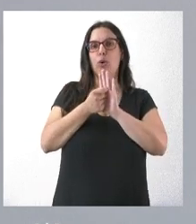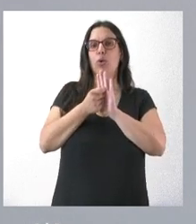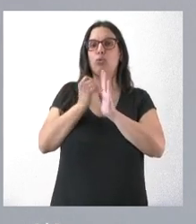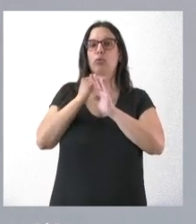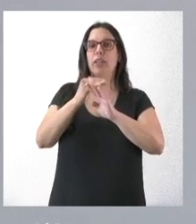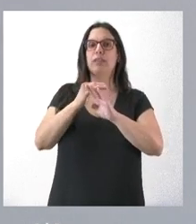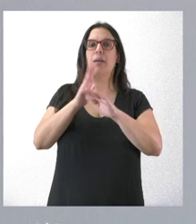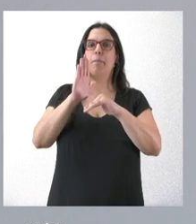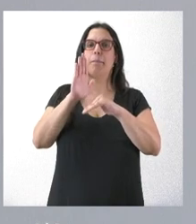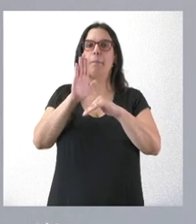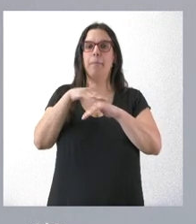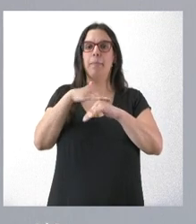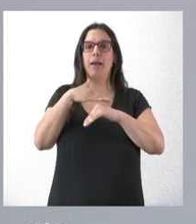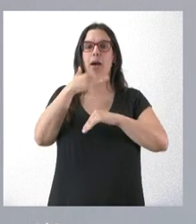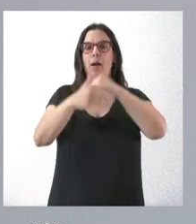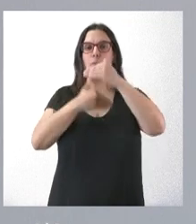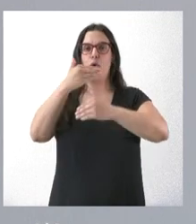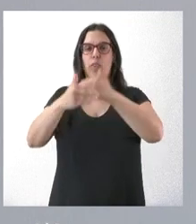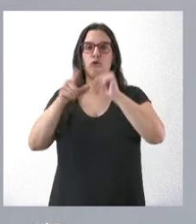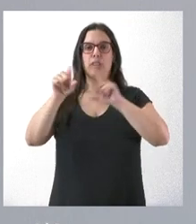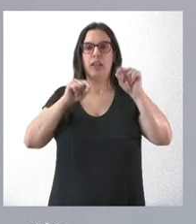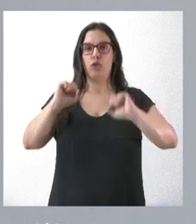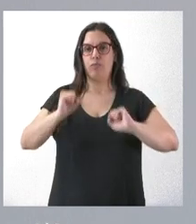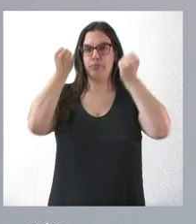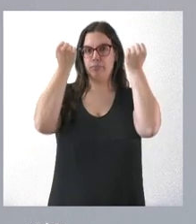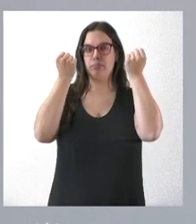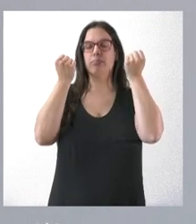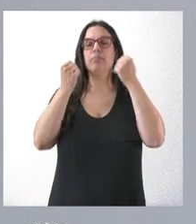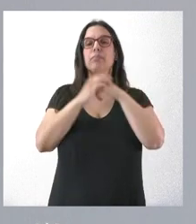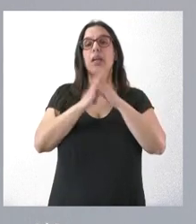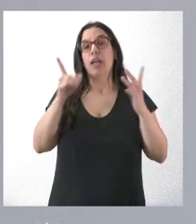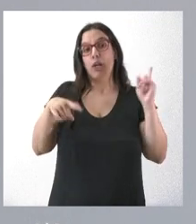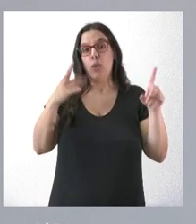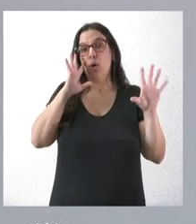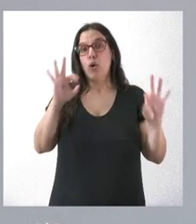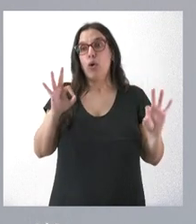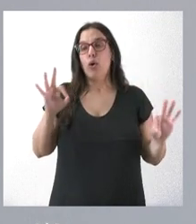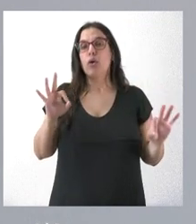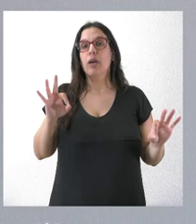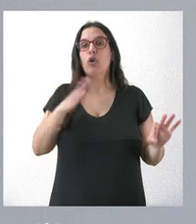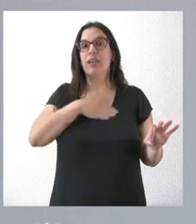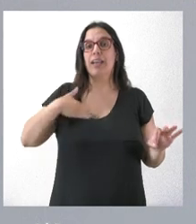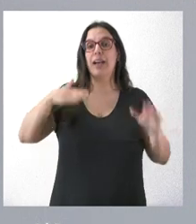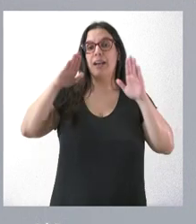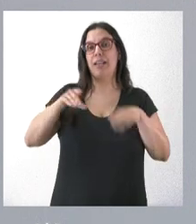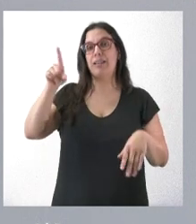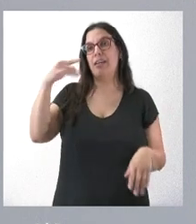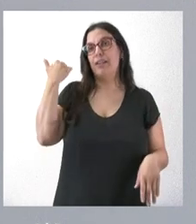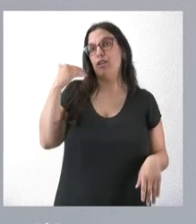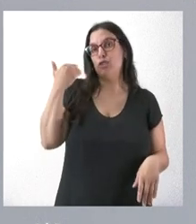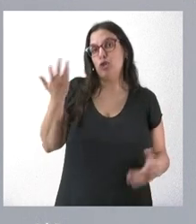superar el proceso selectivo y luego, lógicamente, opten por ubicarse en Soria como usted